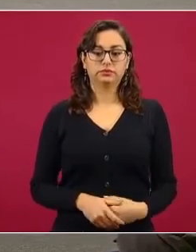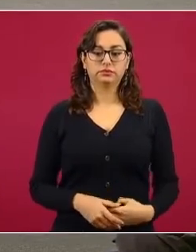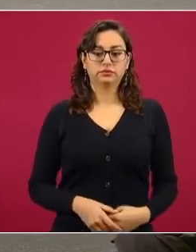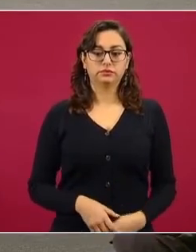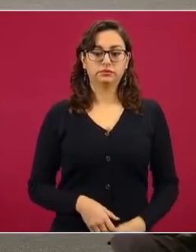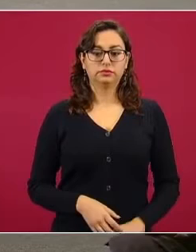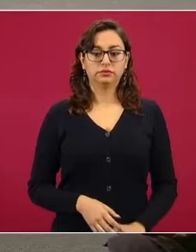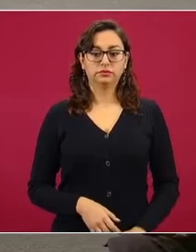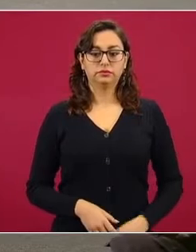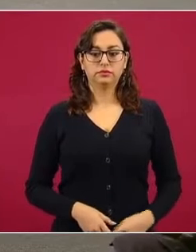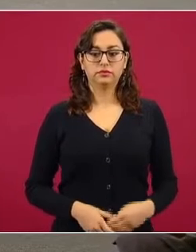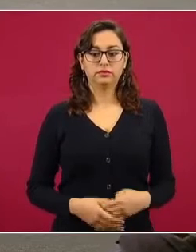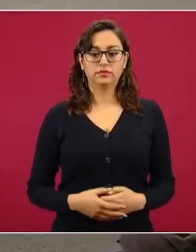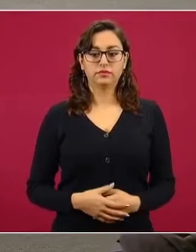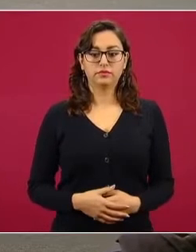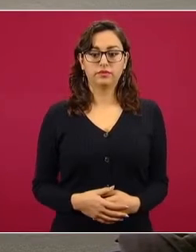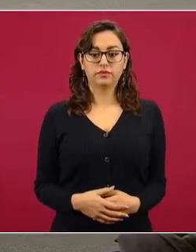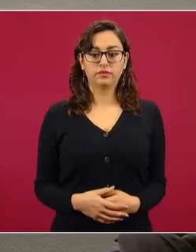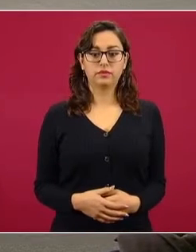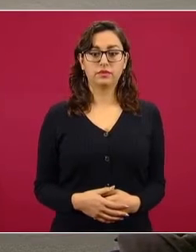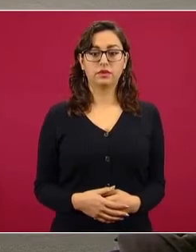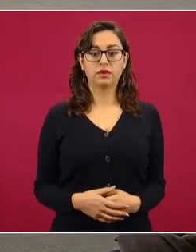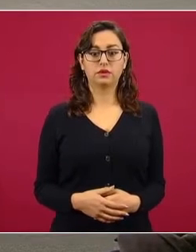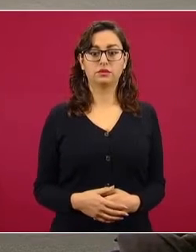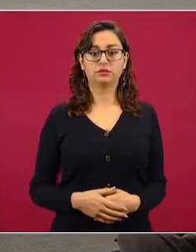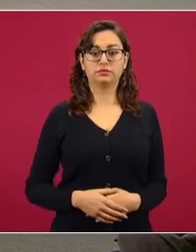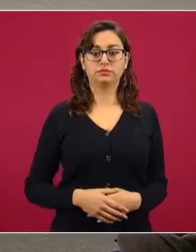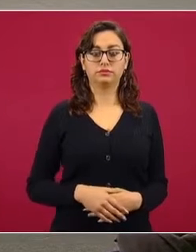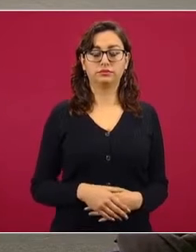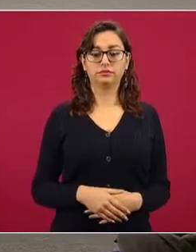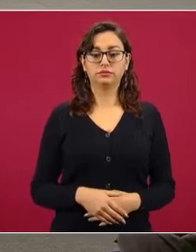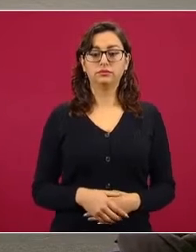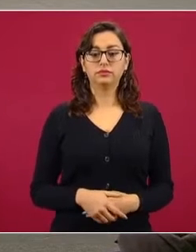La zona con más casos de coronavirus en el país.